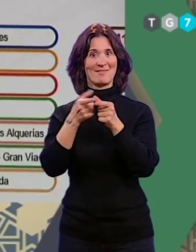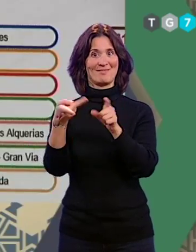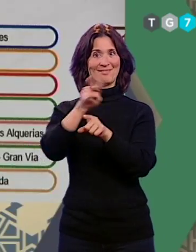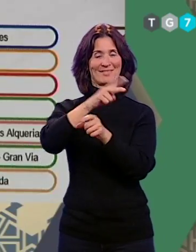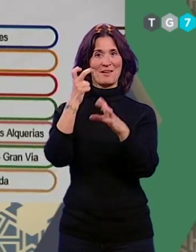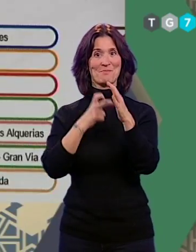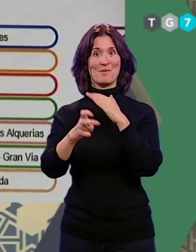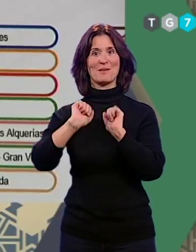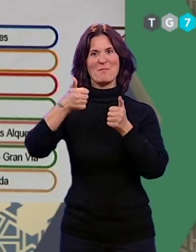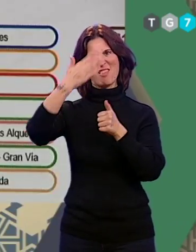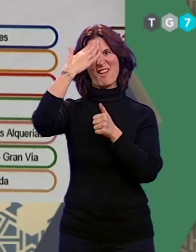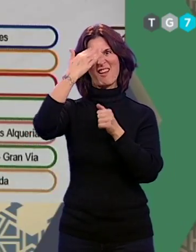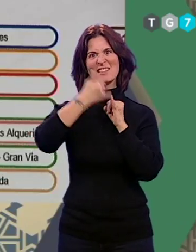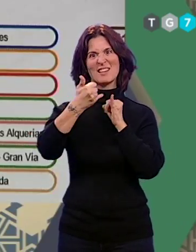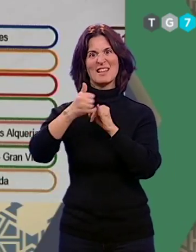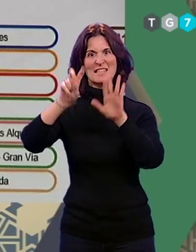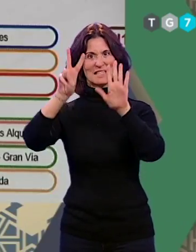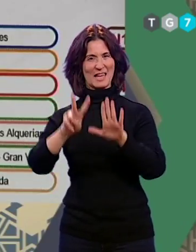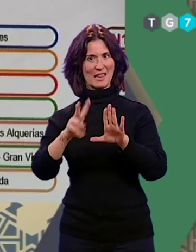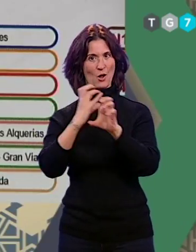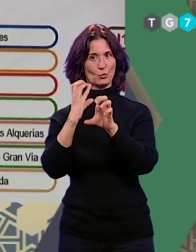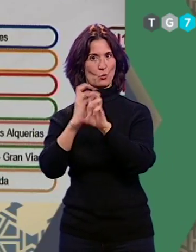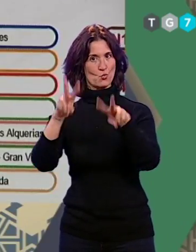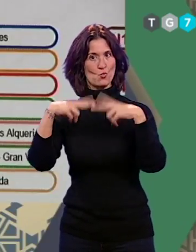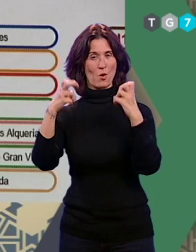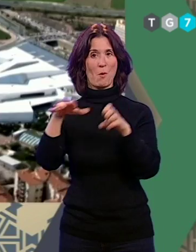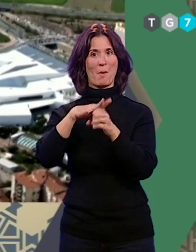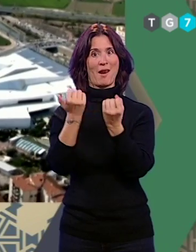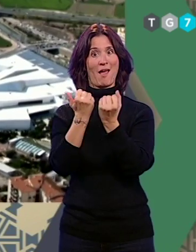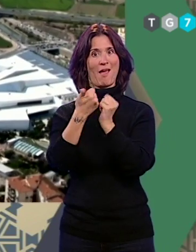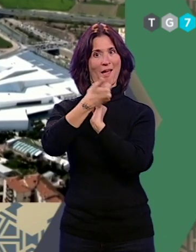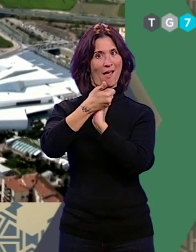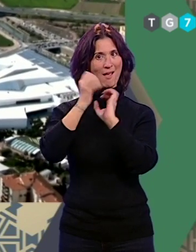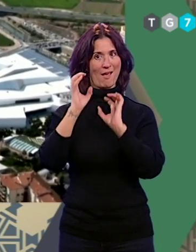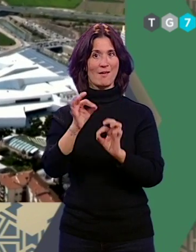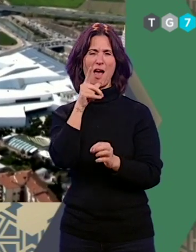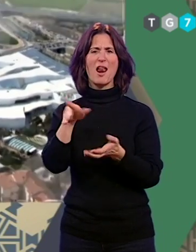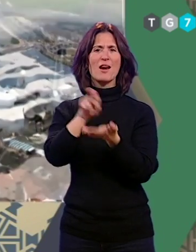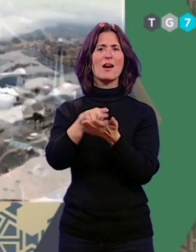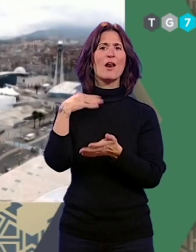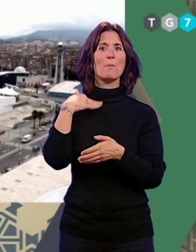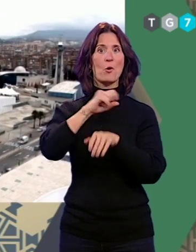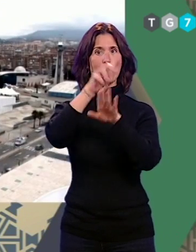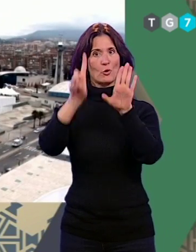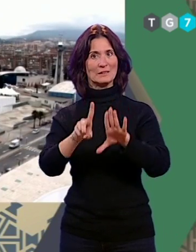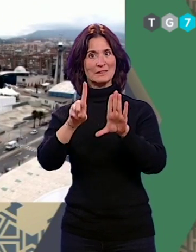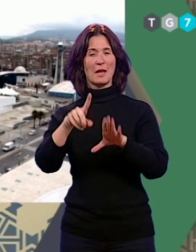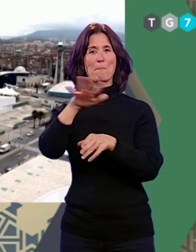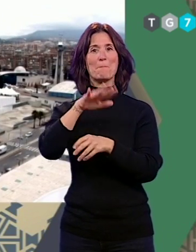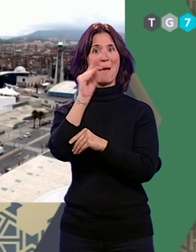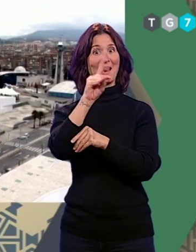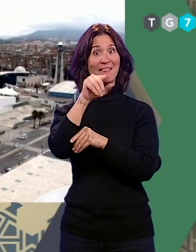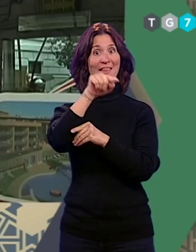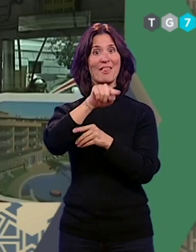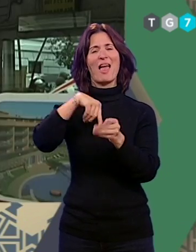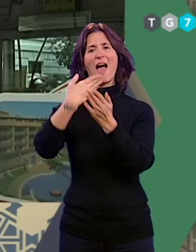líneas que unirán la ciudad de extremo a extremo. Se recuperan los números antiguos como la línea 6, que tendrá parada en la puerta del Parque de las Ciencias